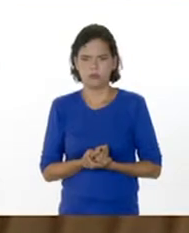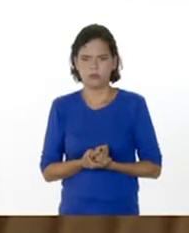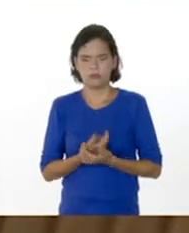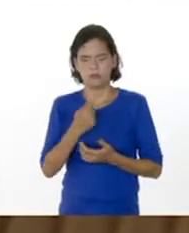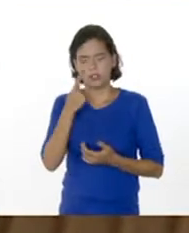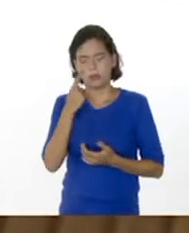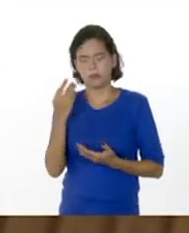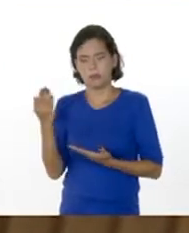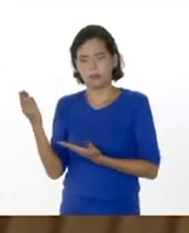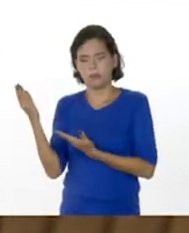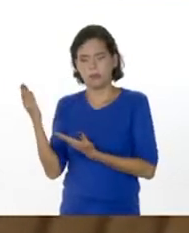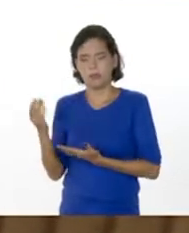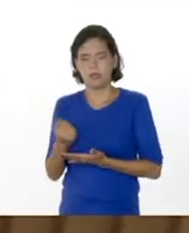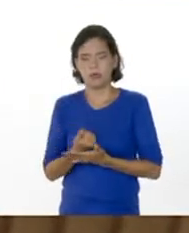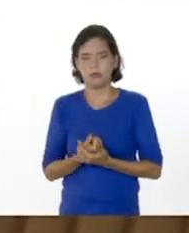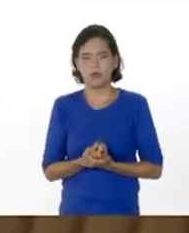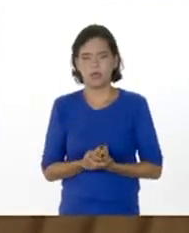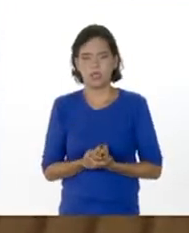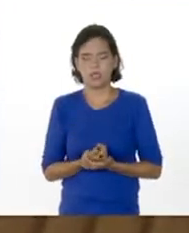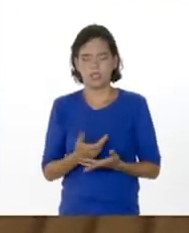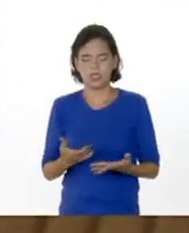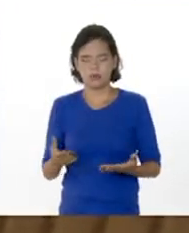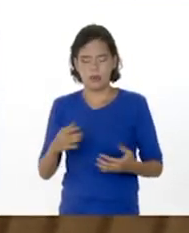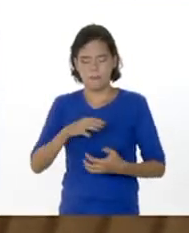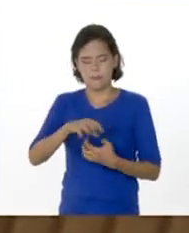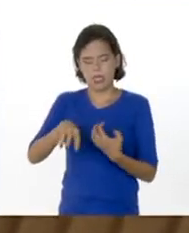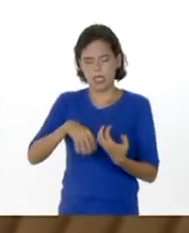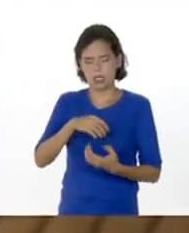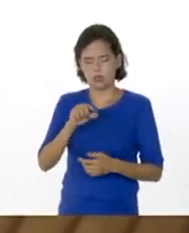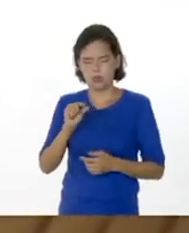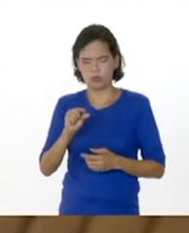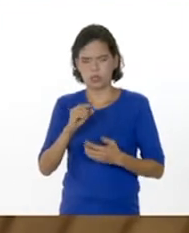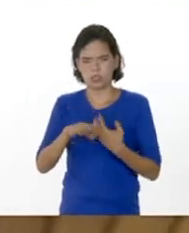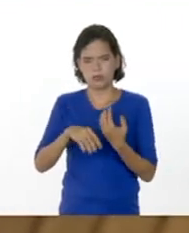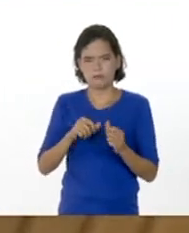Observemos que en la medida que ellas se van mezclando,